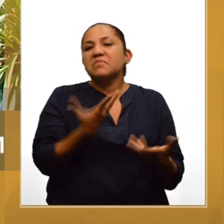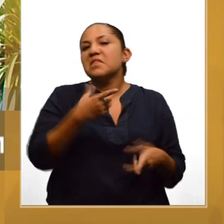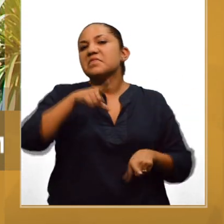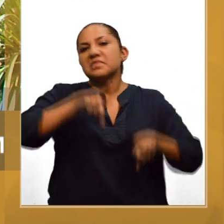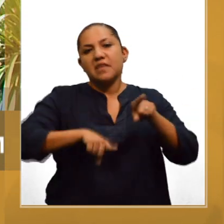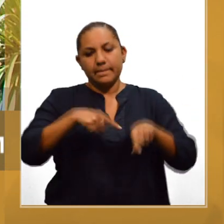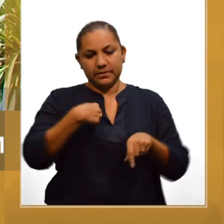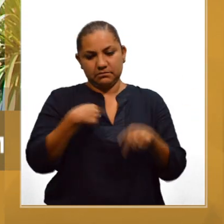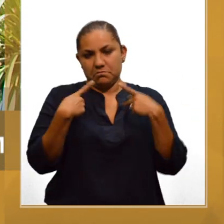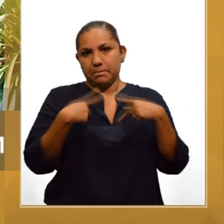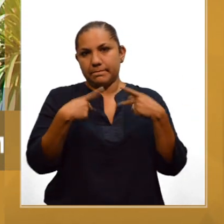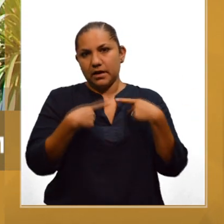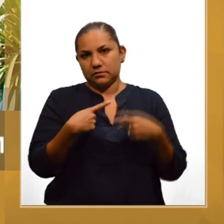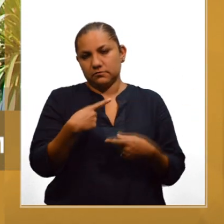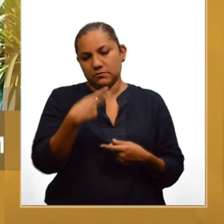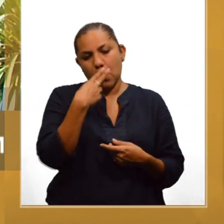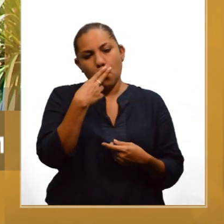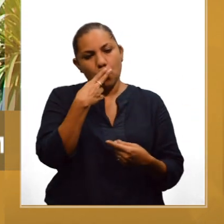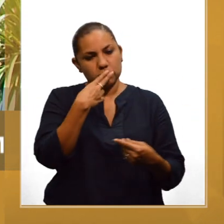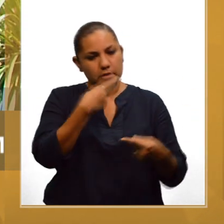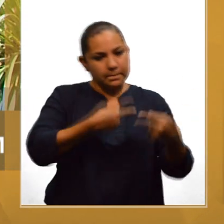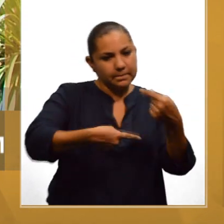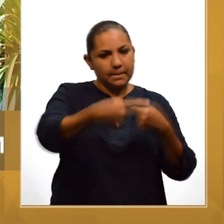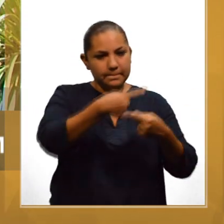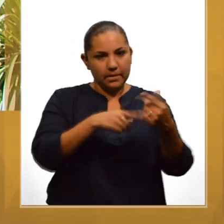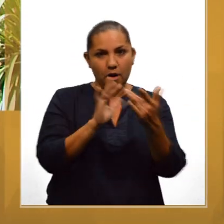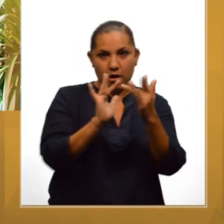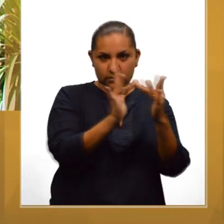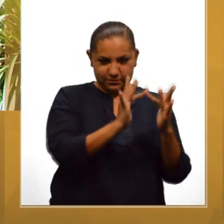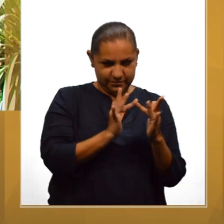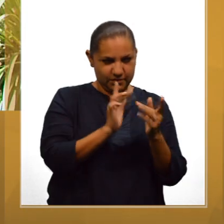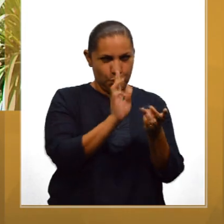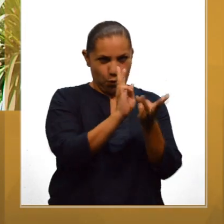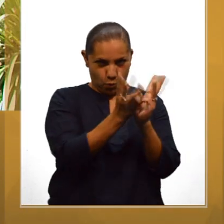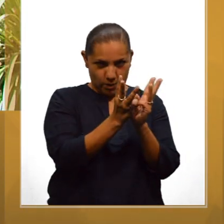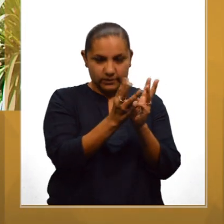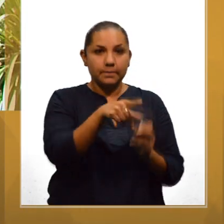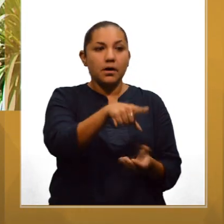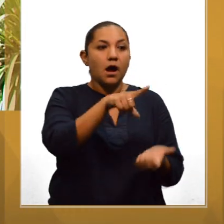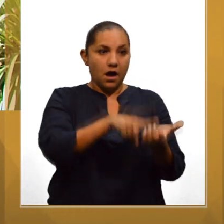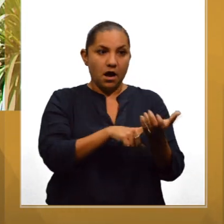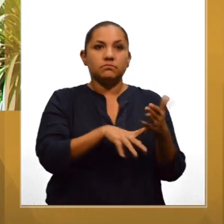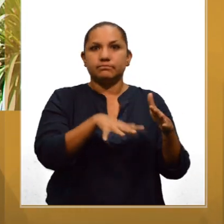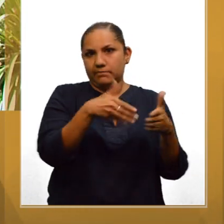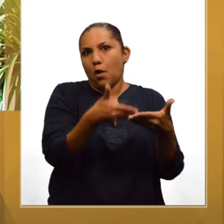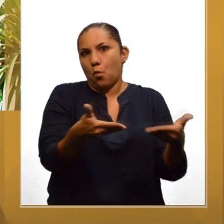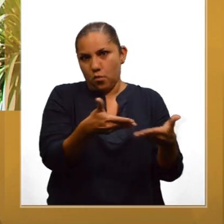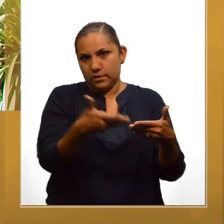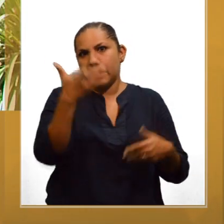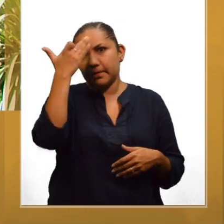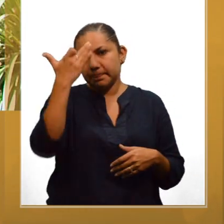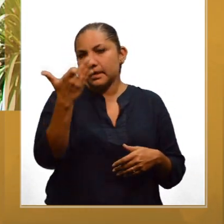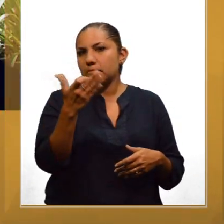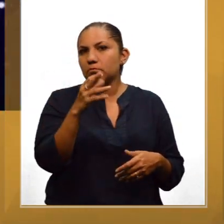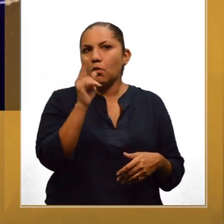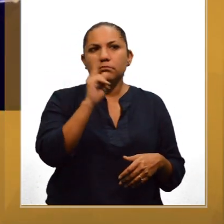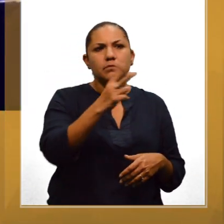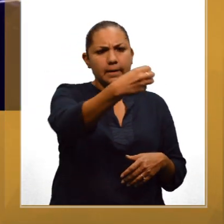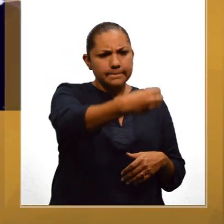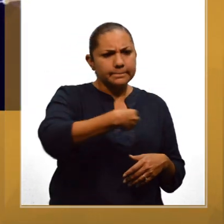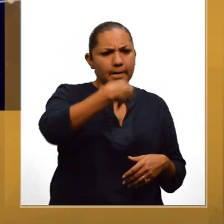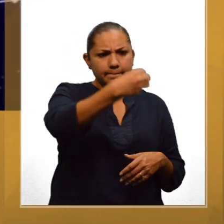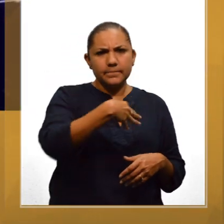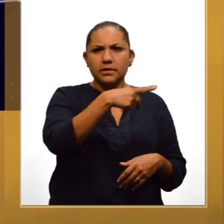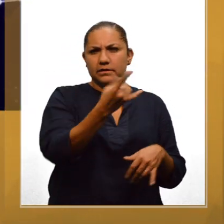que reciben. Eso depende mucho de los usuarios que utilizan la red sociodigital, porque hoy en día encontramos que es uno de los principales